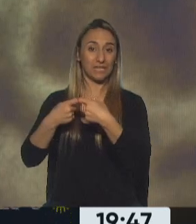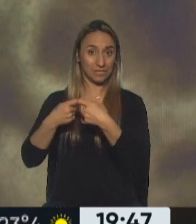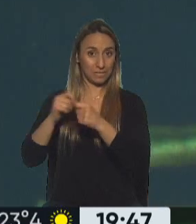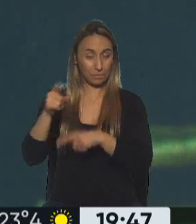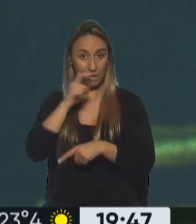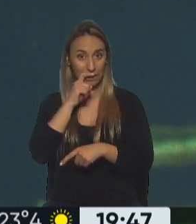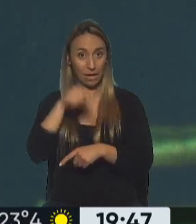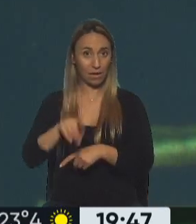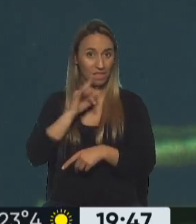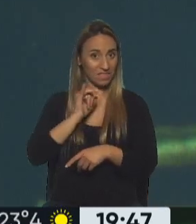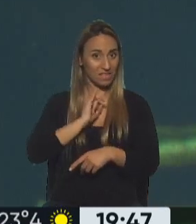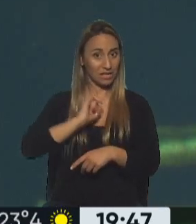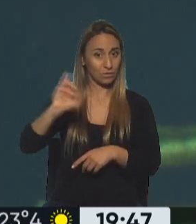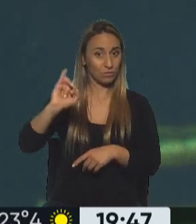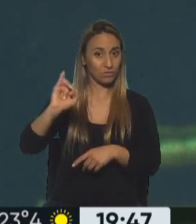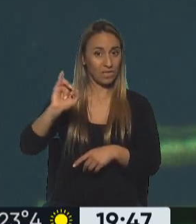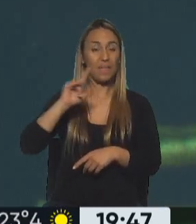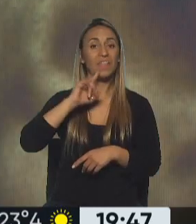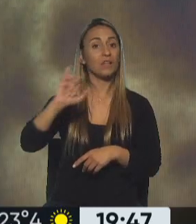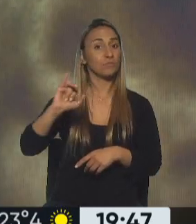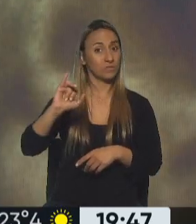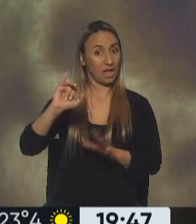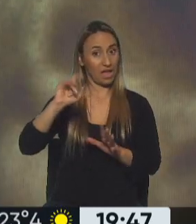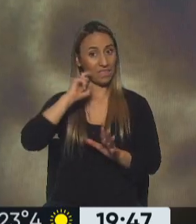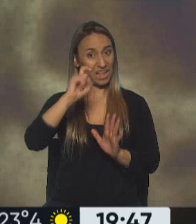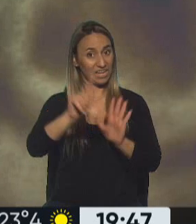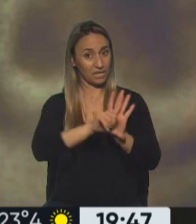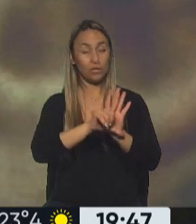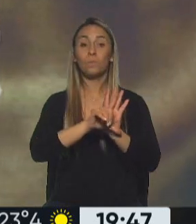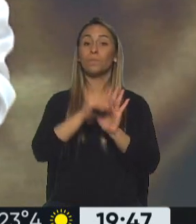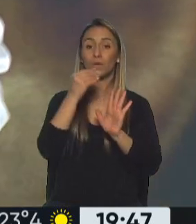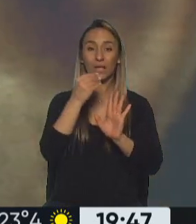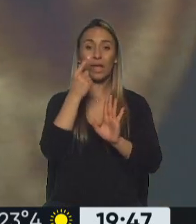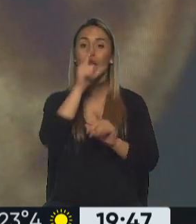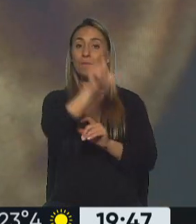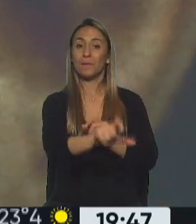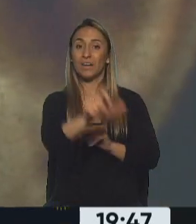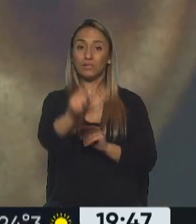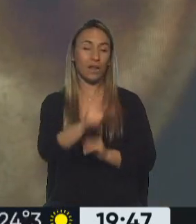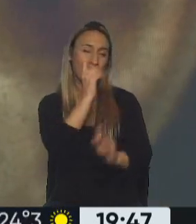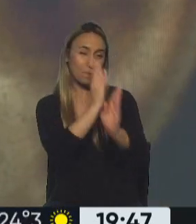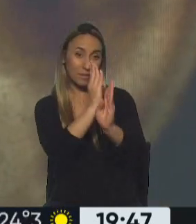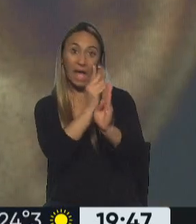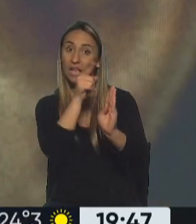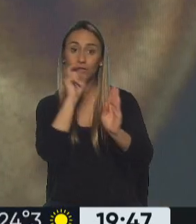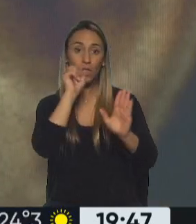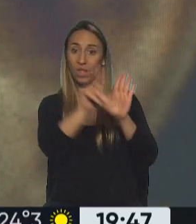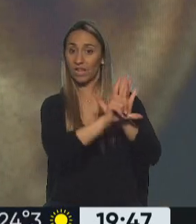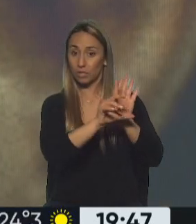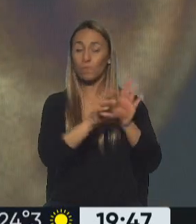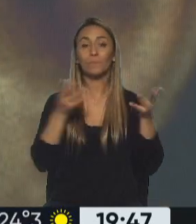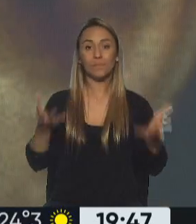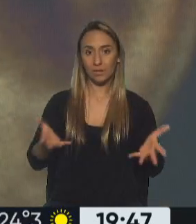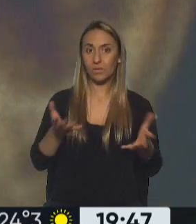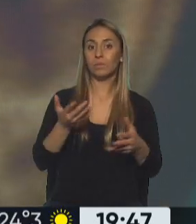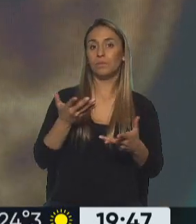está denunciando delitos, habría que avisarle, ¿no? Porque espiar gente es justamente un delito. Bueno, enseguida saltaron,